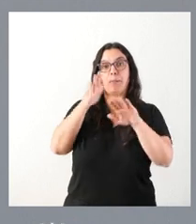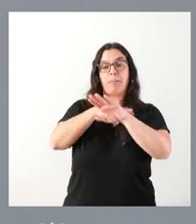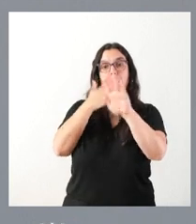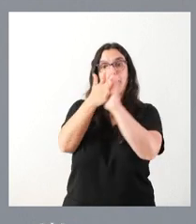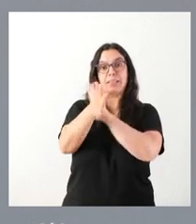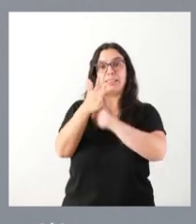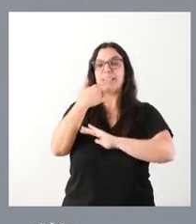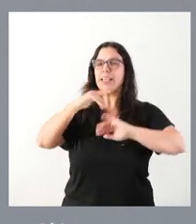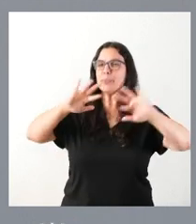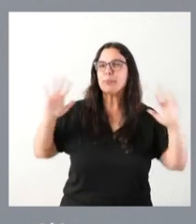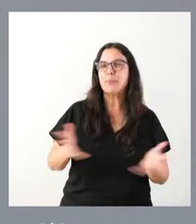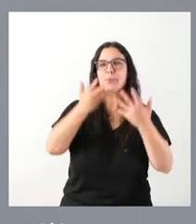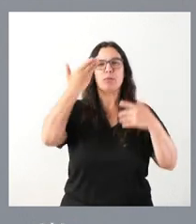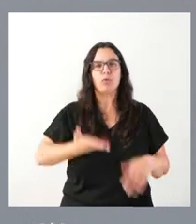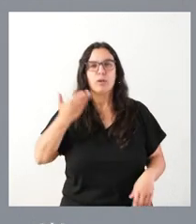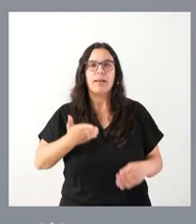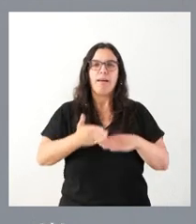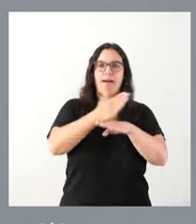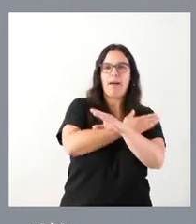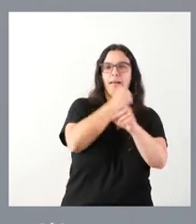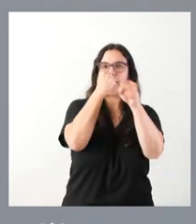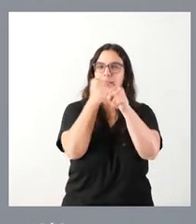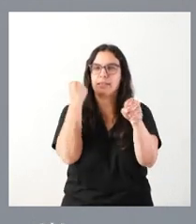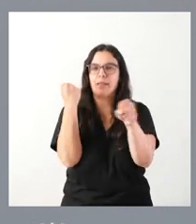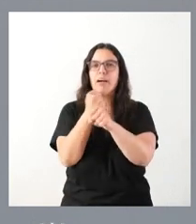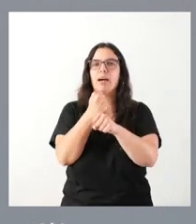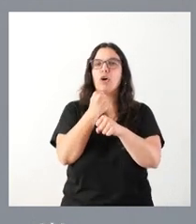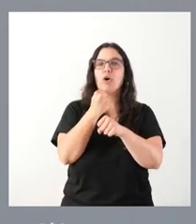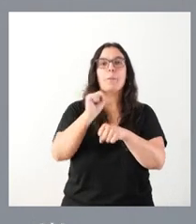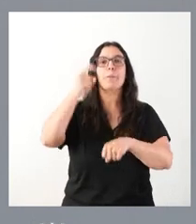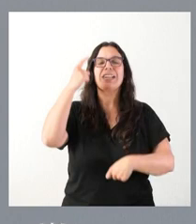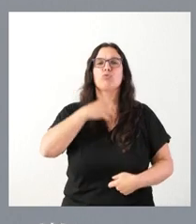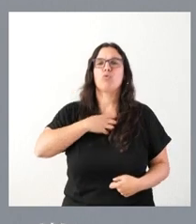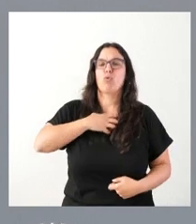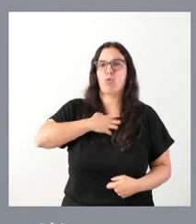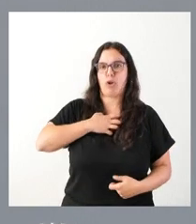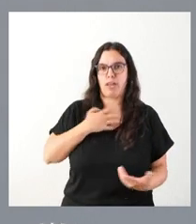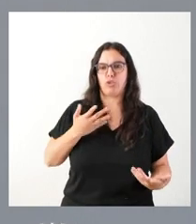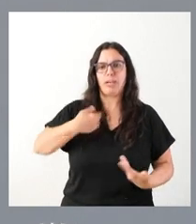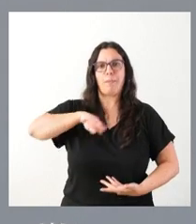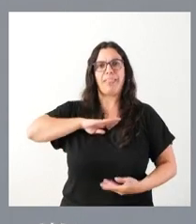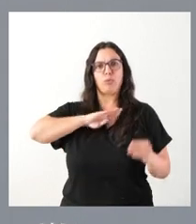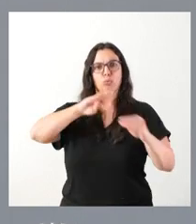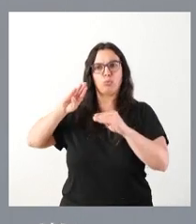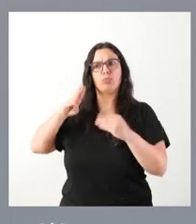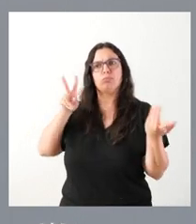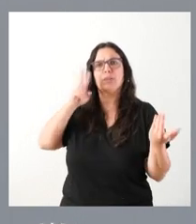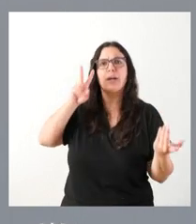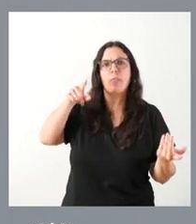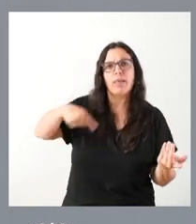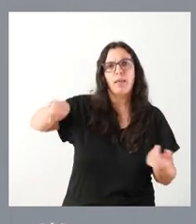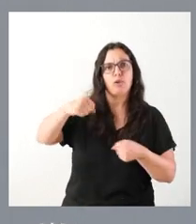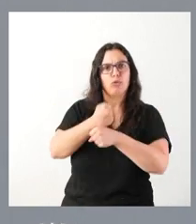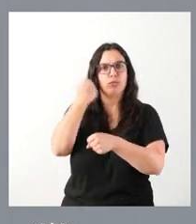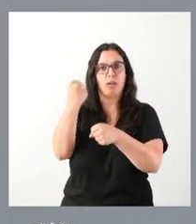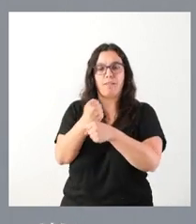el impulso fundamental, el trabajo previo, había sido de los empleados públicos, de los funcionarios, de su capacidad y, por tanto, a ellos hay que reconocerles. Son